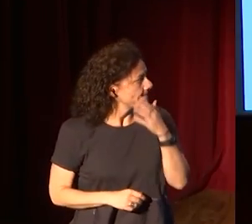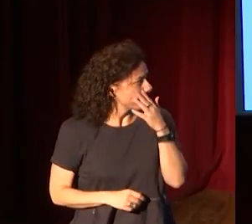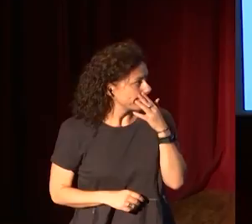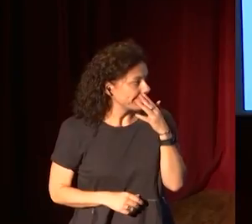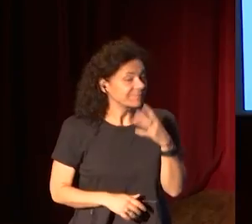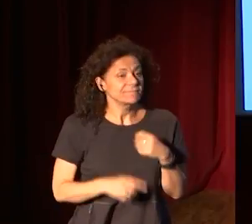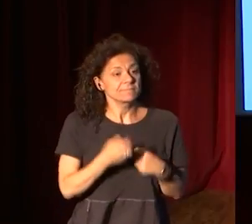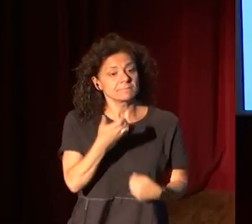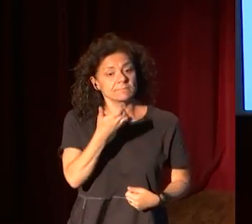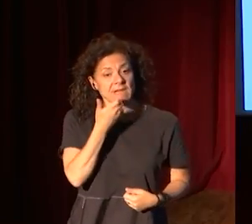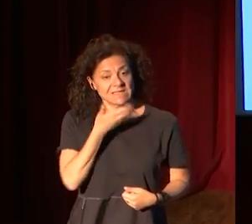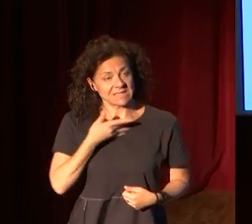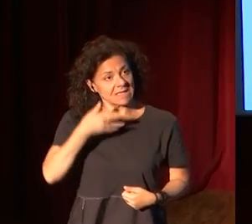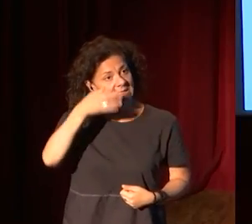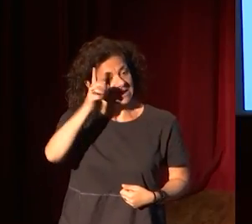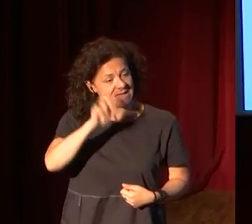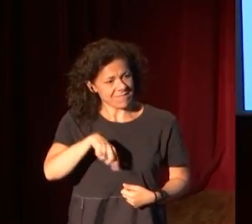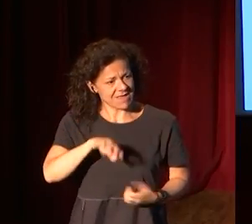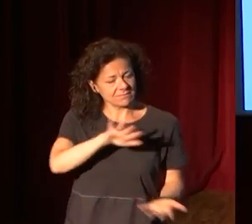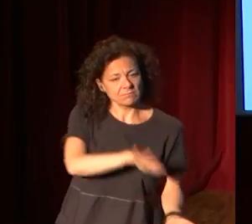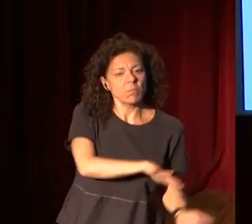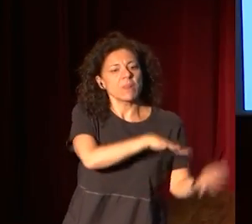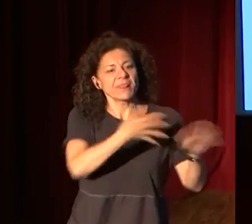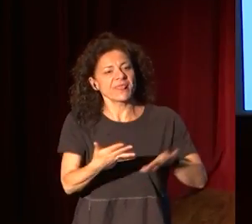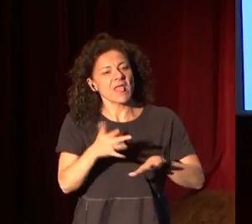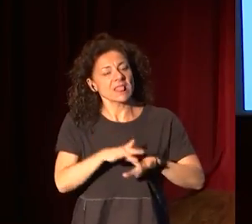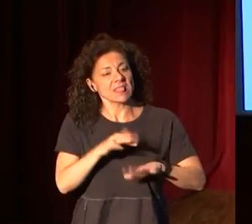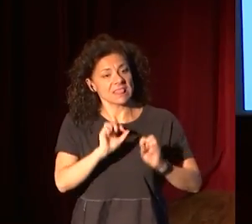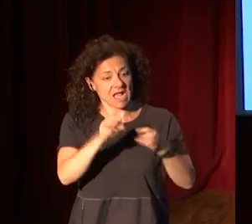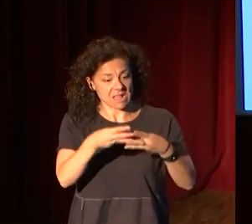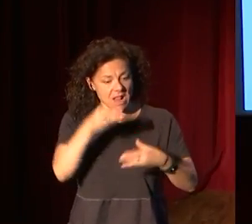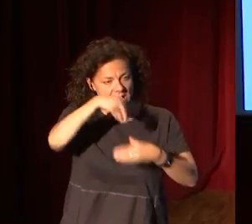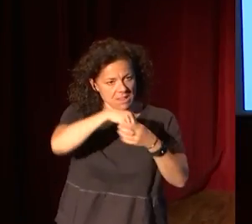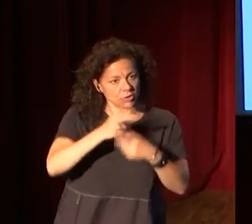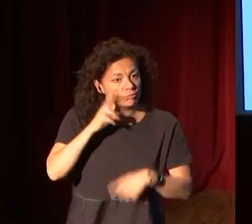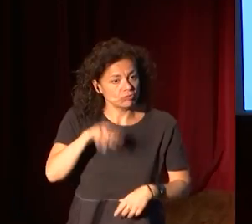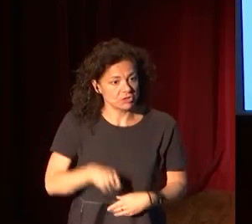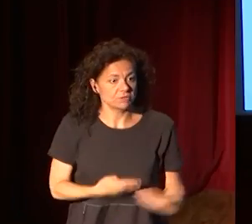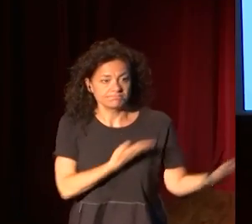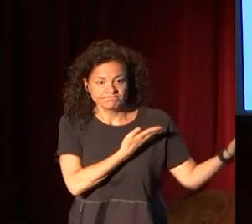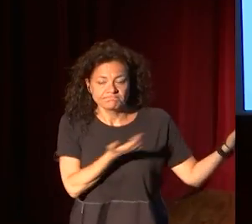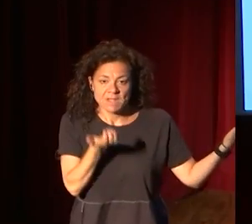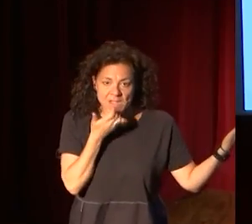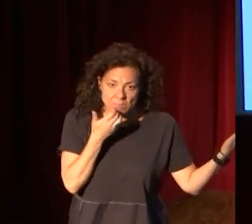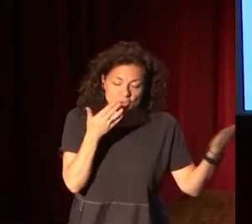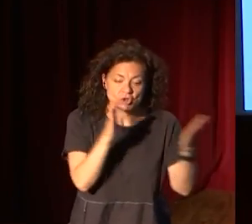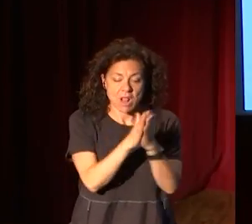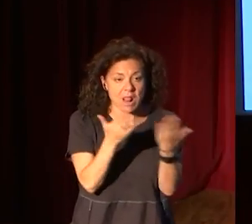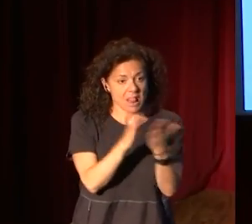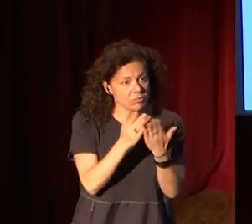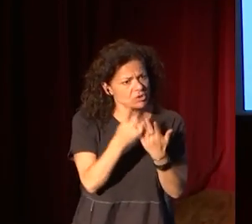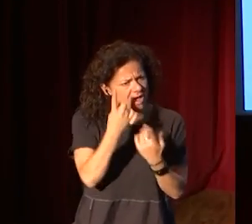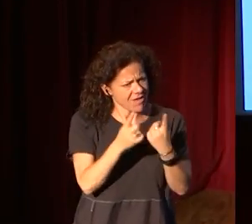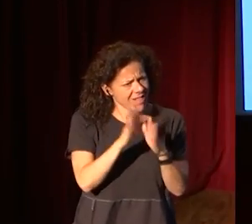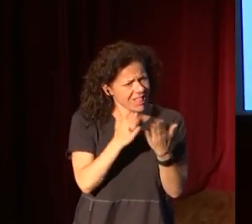Si quieren también, pueden hablar de transformación digital en los museos. Aquí ejemplos, libros. Hay libros